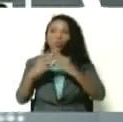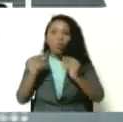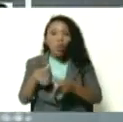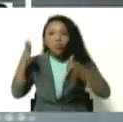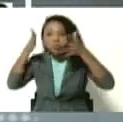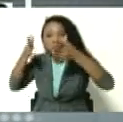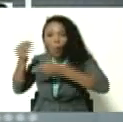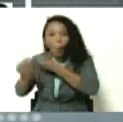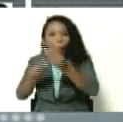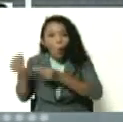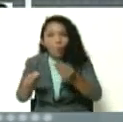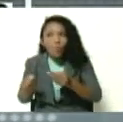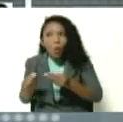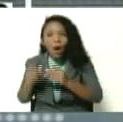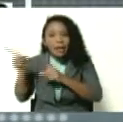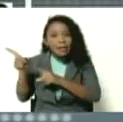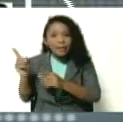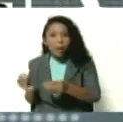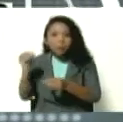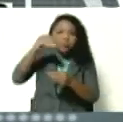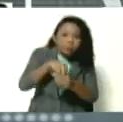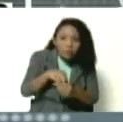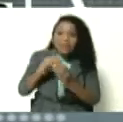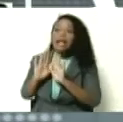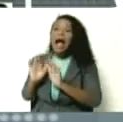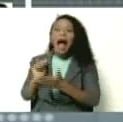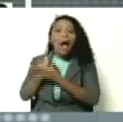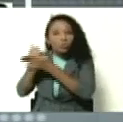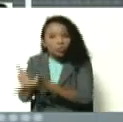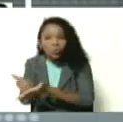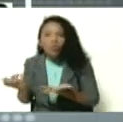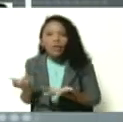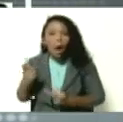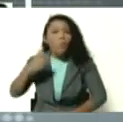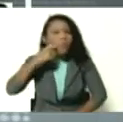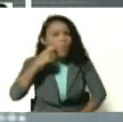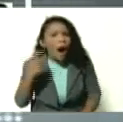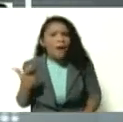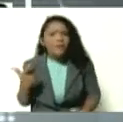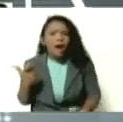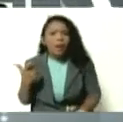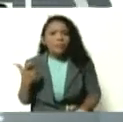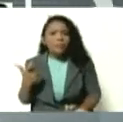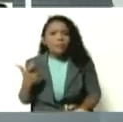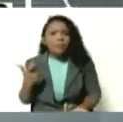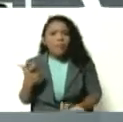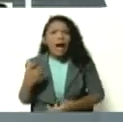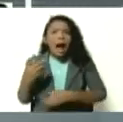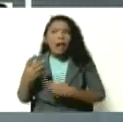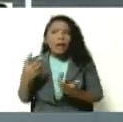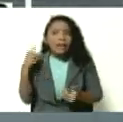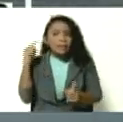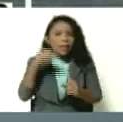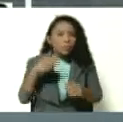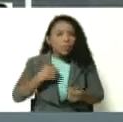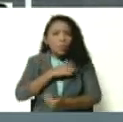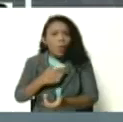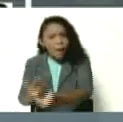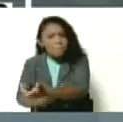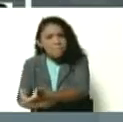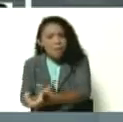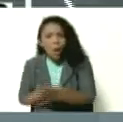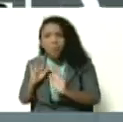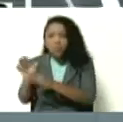que en esa inserción de ayuda, de ayuda humana, humanitaria, hacia nuestro hermano